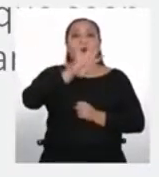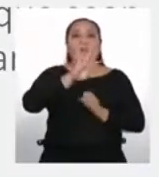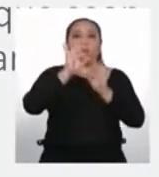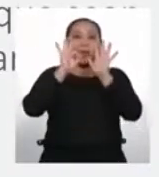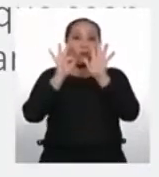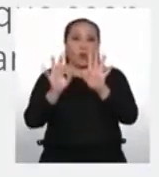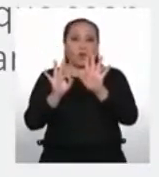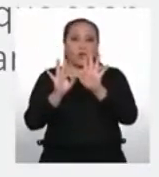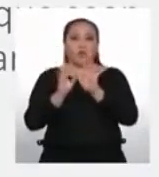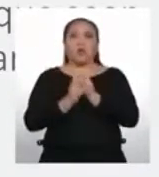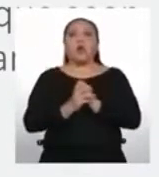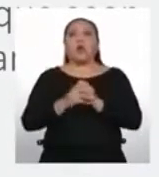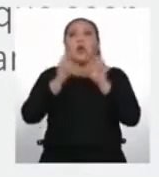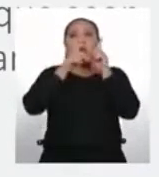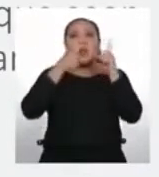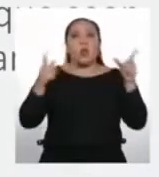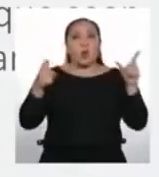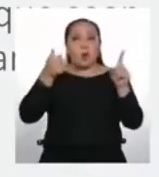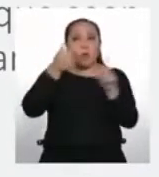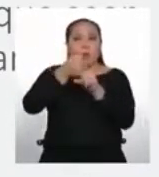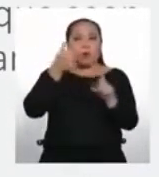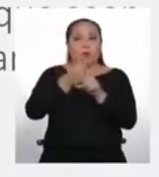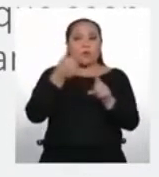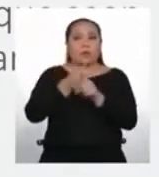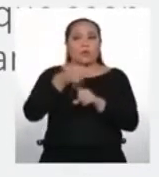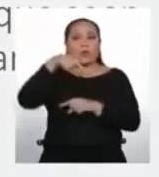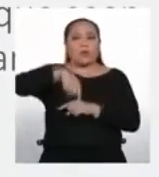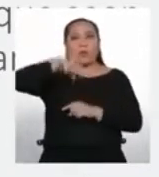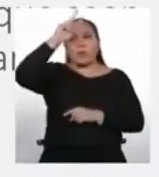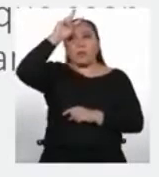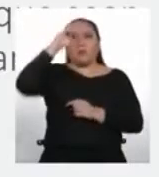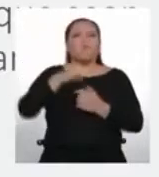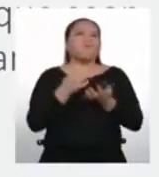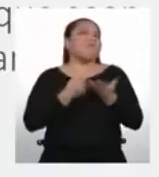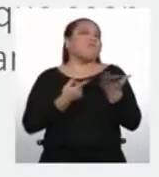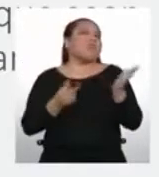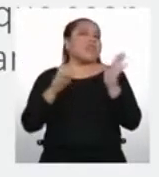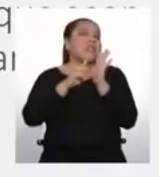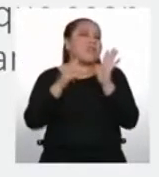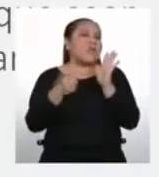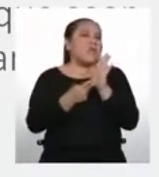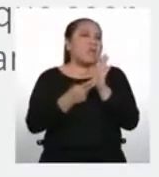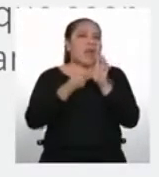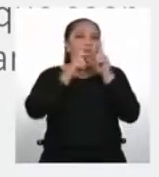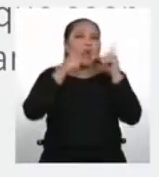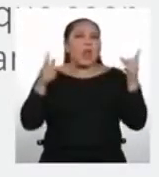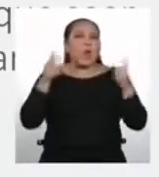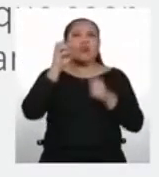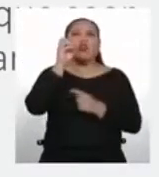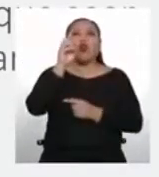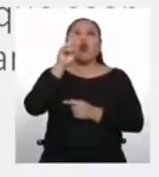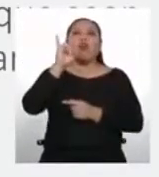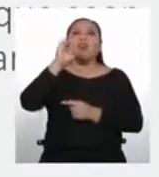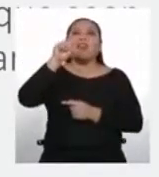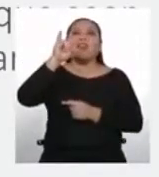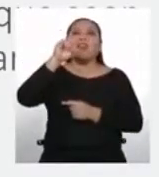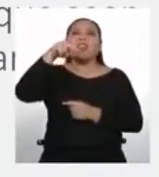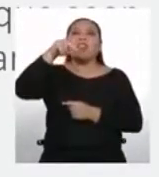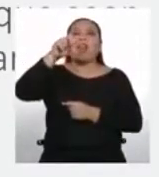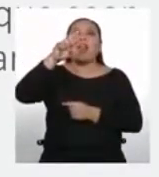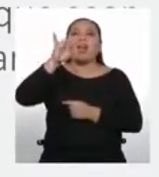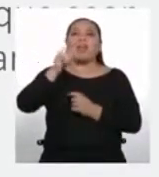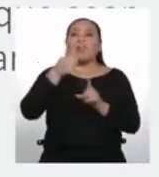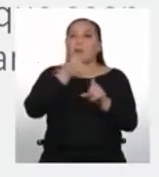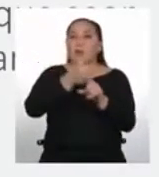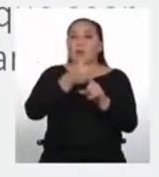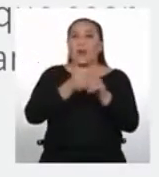indígenas u originarias. Pero, ¿qué significa que sean lenguas originarias? Esta es una denominación sinónima